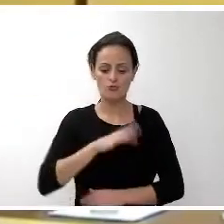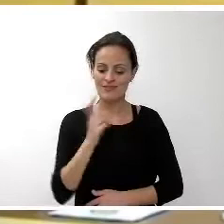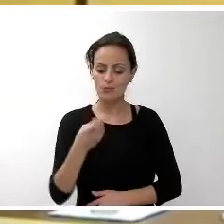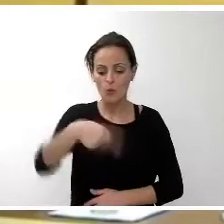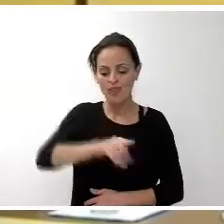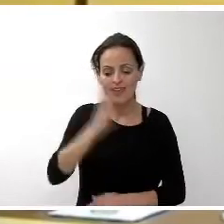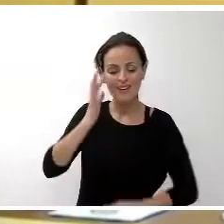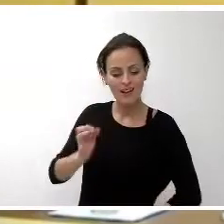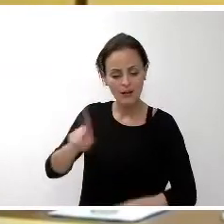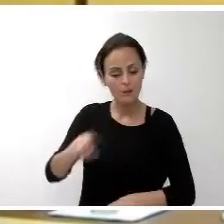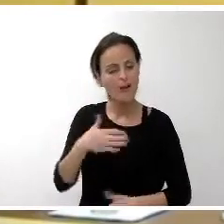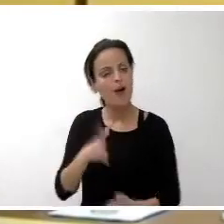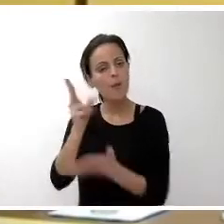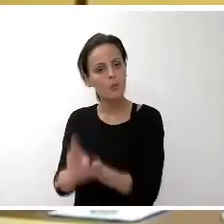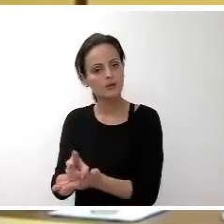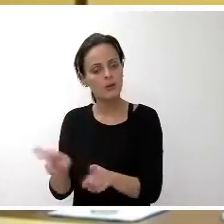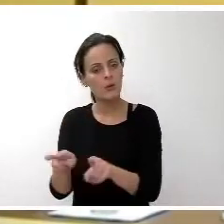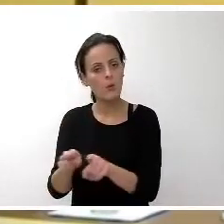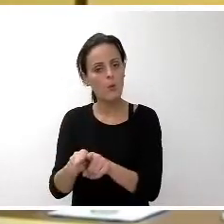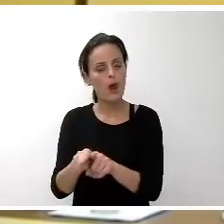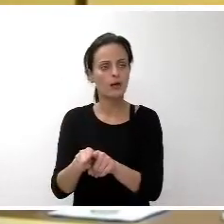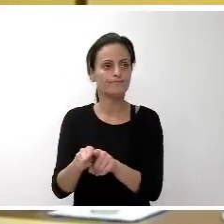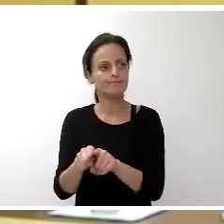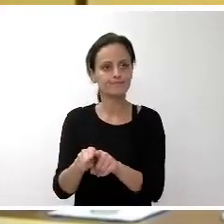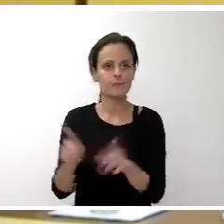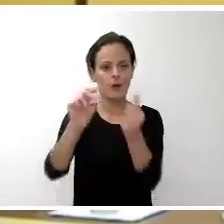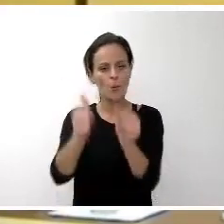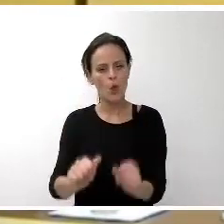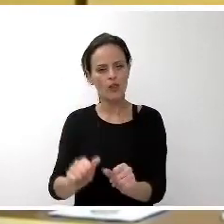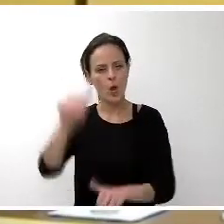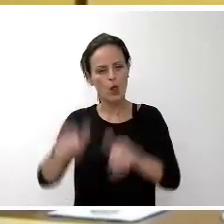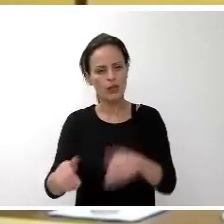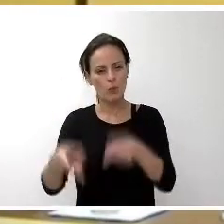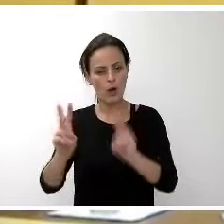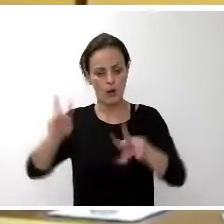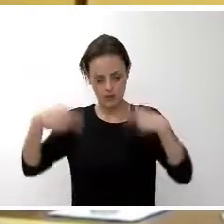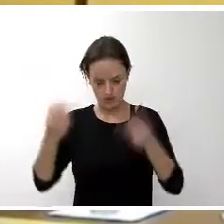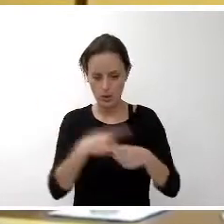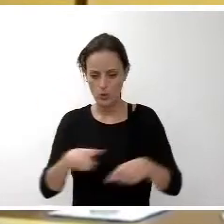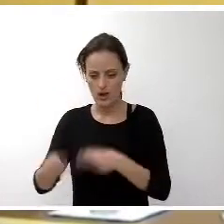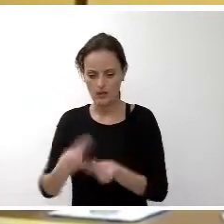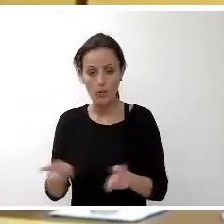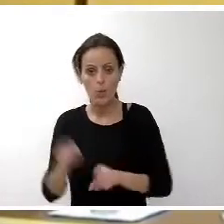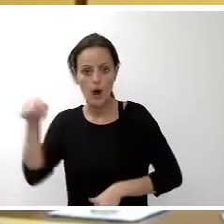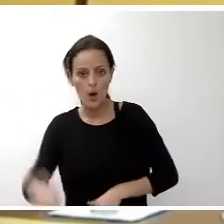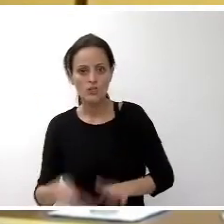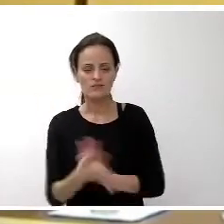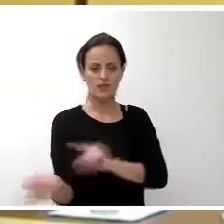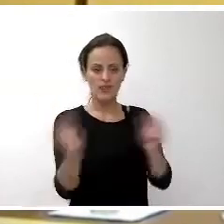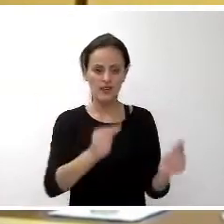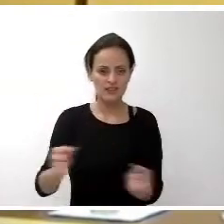apuesten. Por un modelo democrático que nos permita hacer cosas como las que estamos haciendo hoy. debatir, hablar,